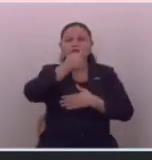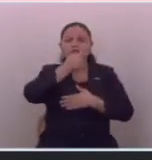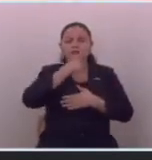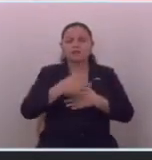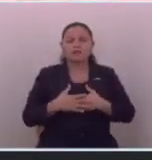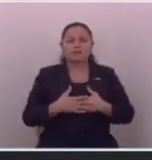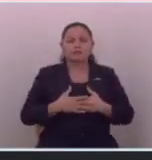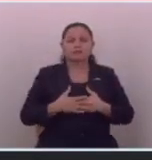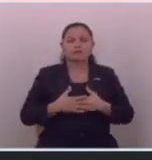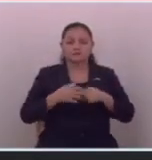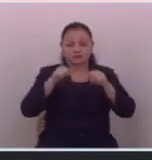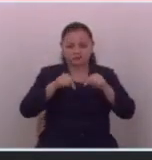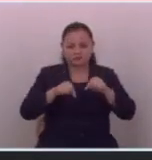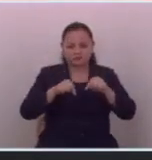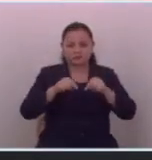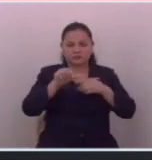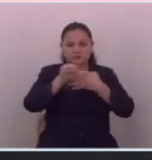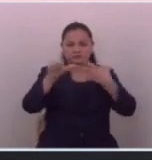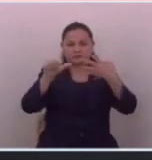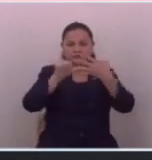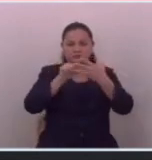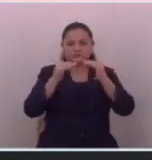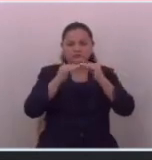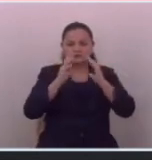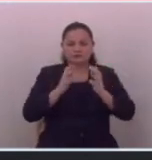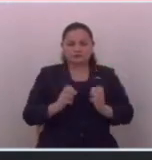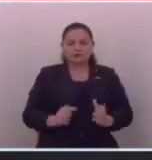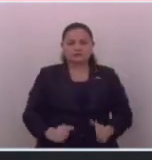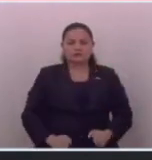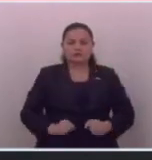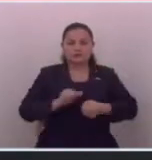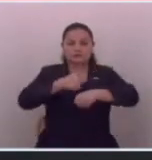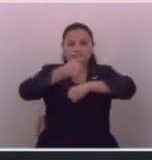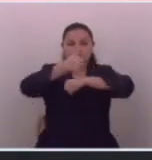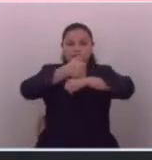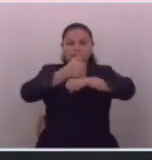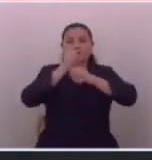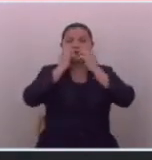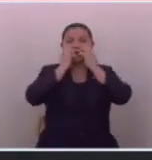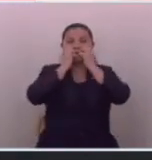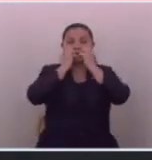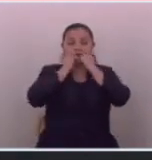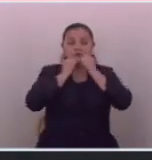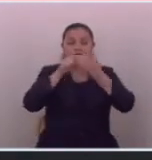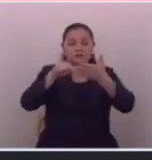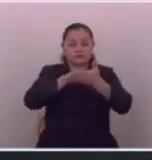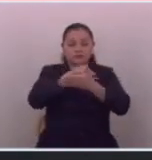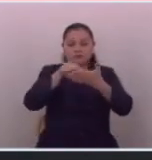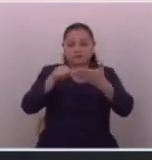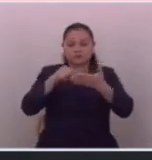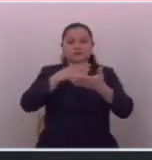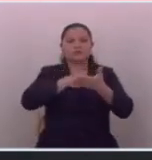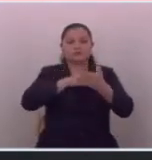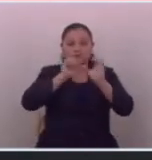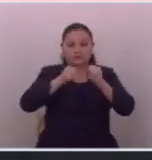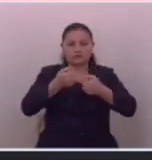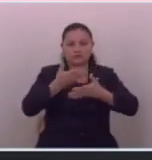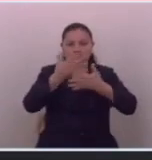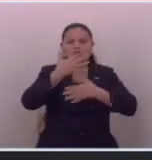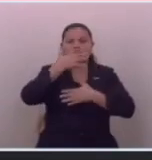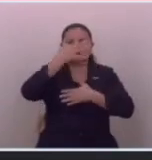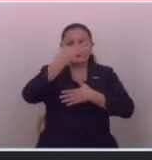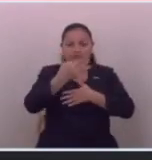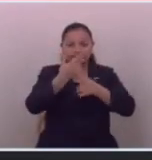que esta asamblea y que el gobierno ha declarado bajo reserva entonces vamos a poder decir